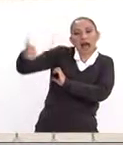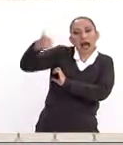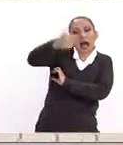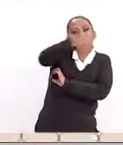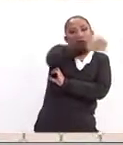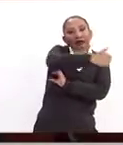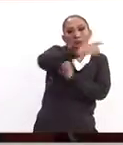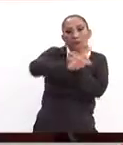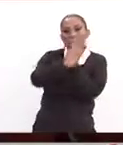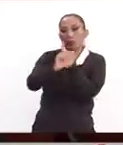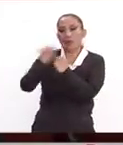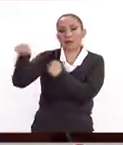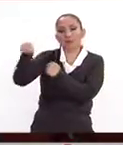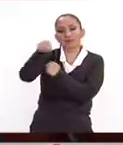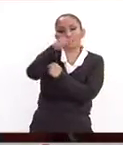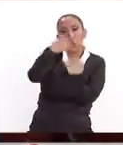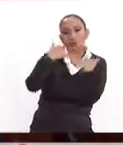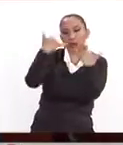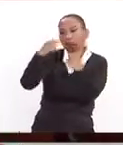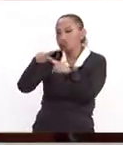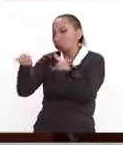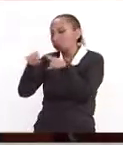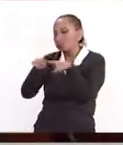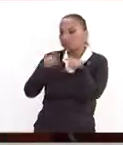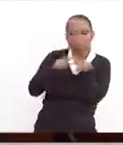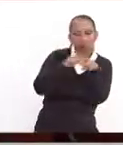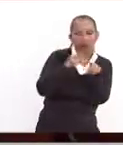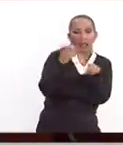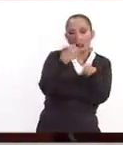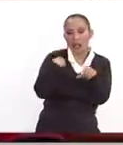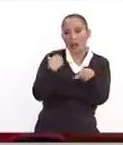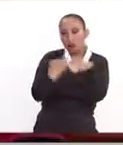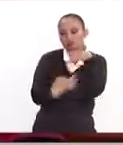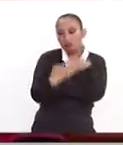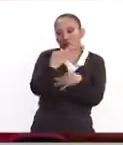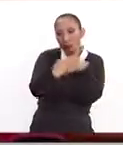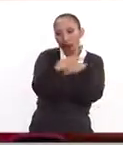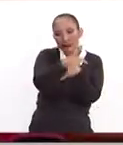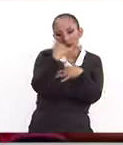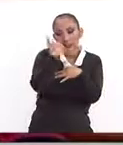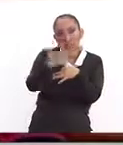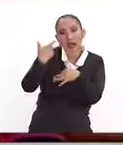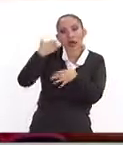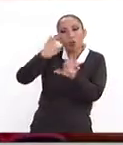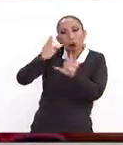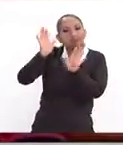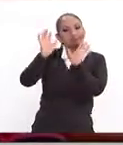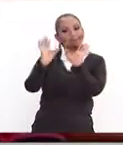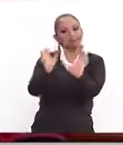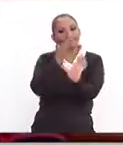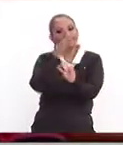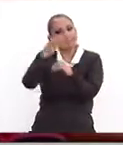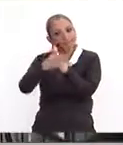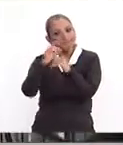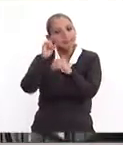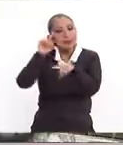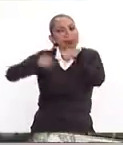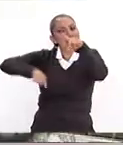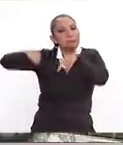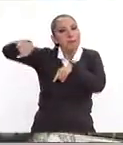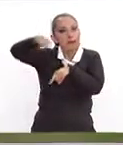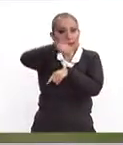caso. Y yo creo que eso la Corte ha tratado de, en fin, lo que yo leí todavía no hicieron el engrose, pero